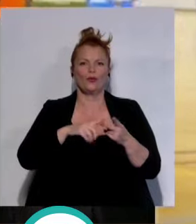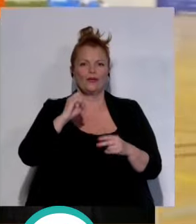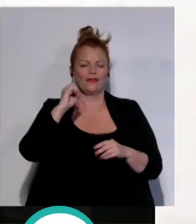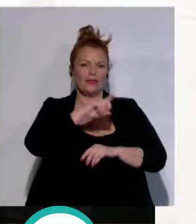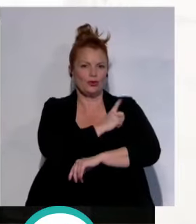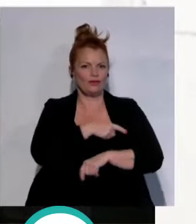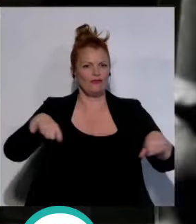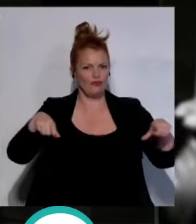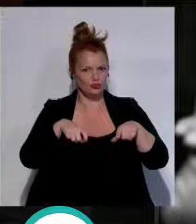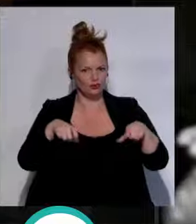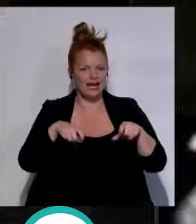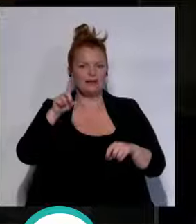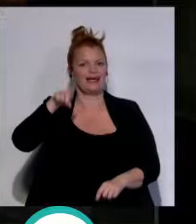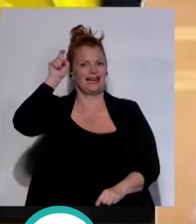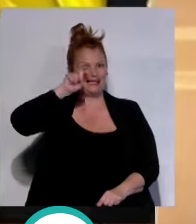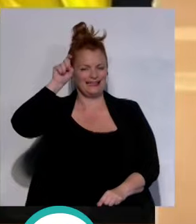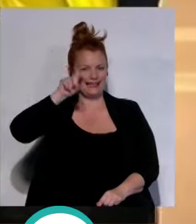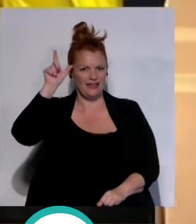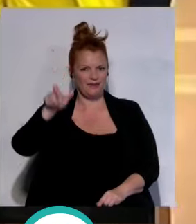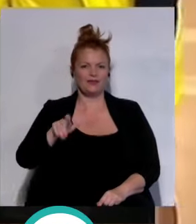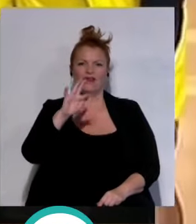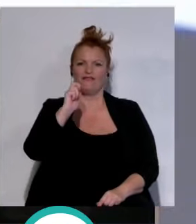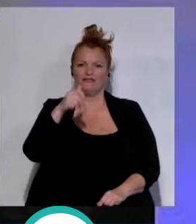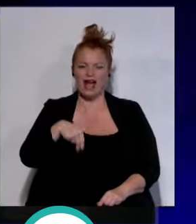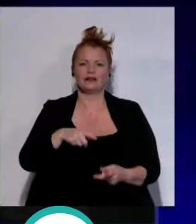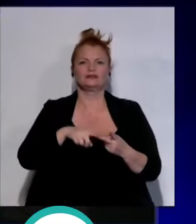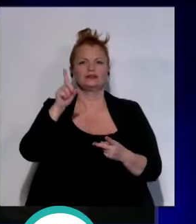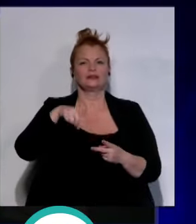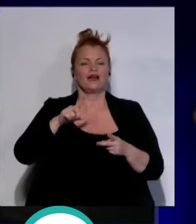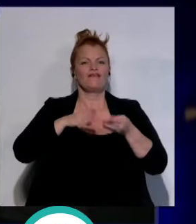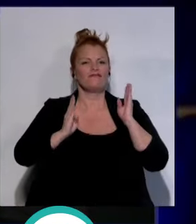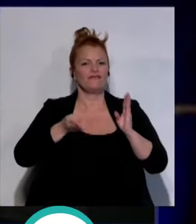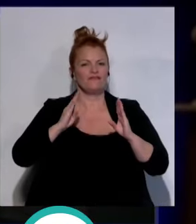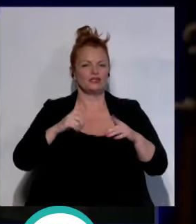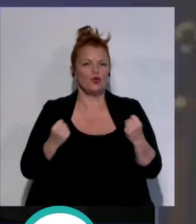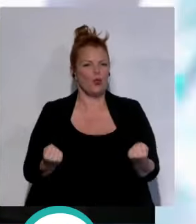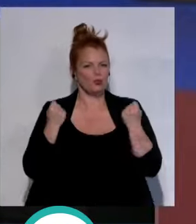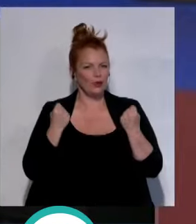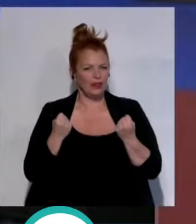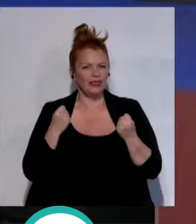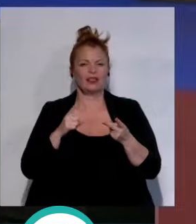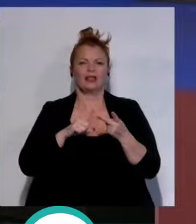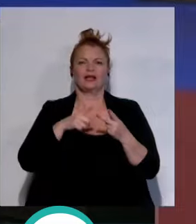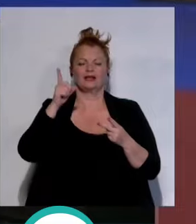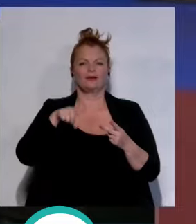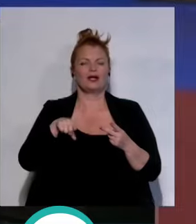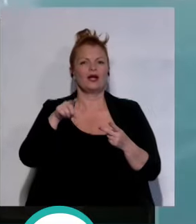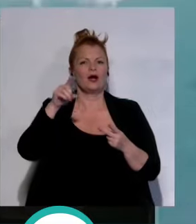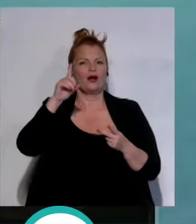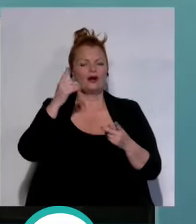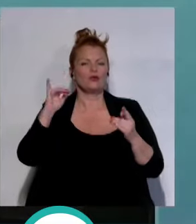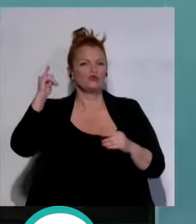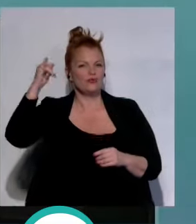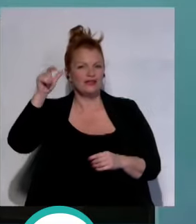Cádiz el entrenador de fútbol Fran Espinosa Moreno la fisio-culturista Eva Coello la judoca Carmen Calvo la